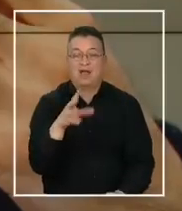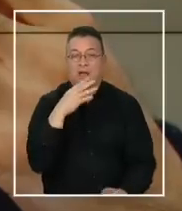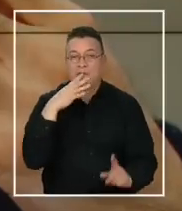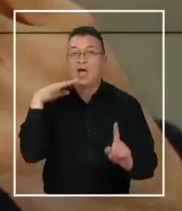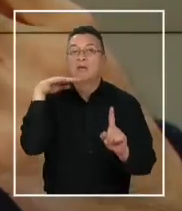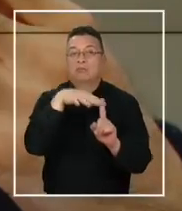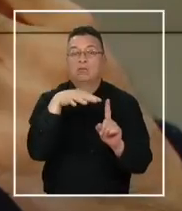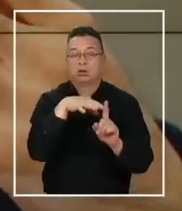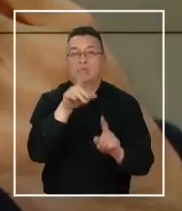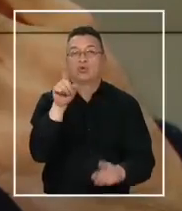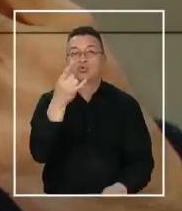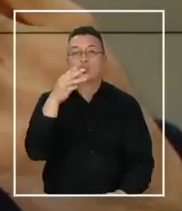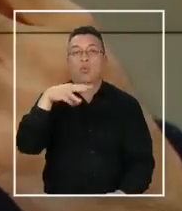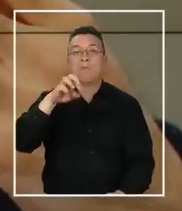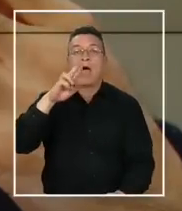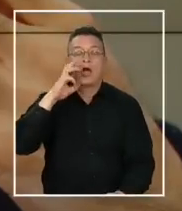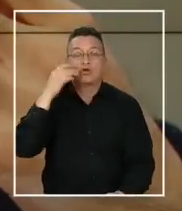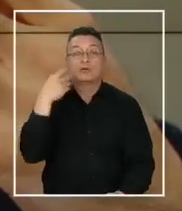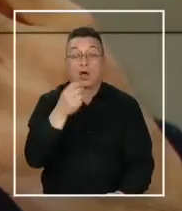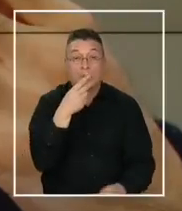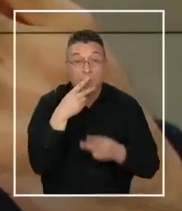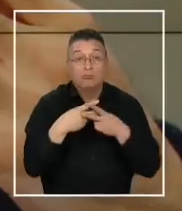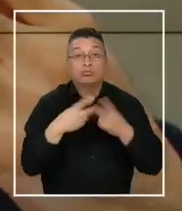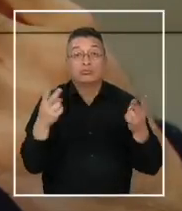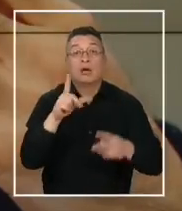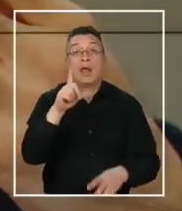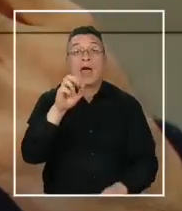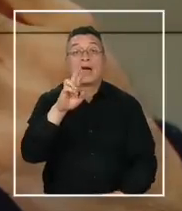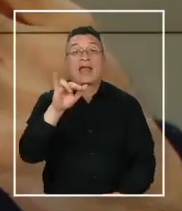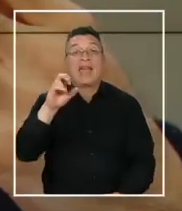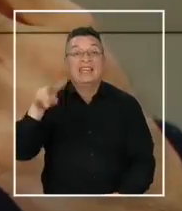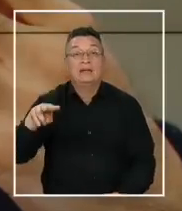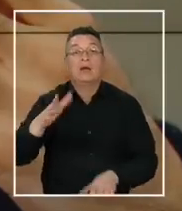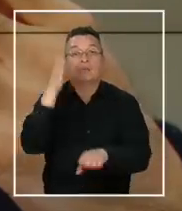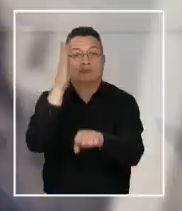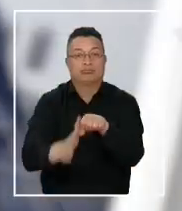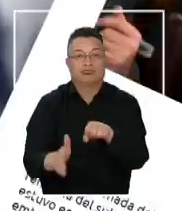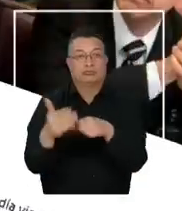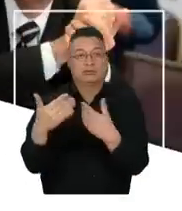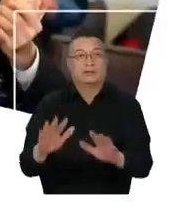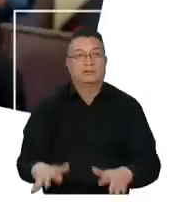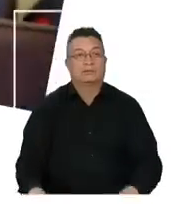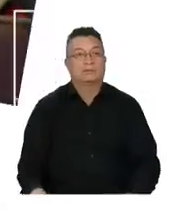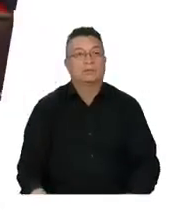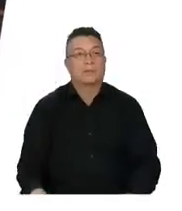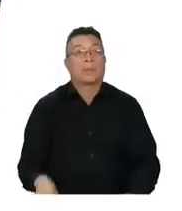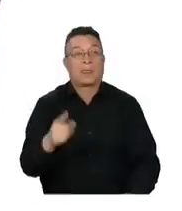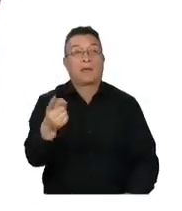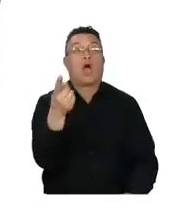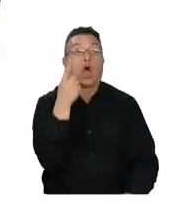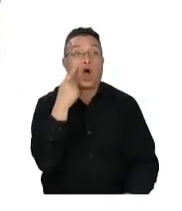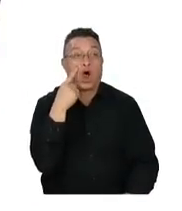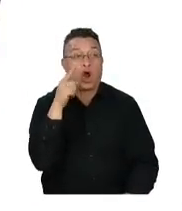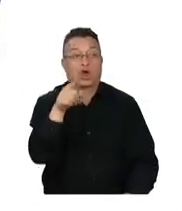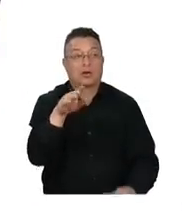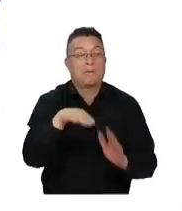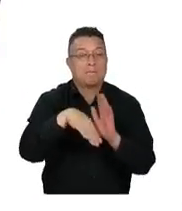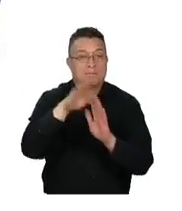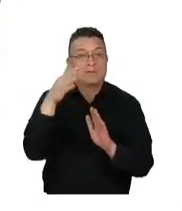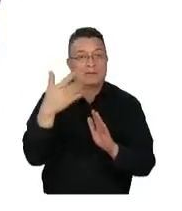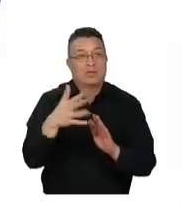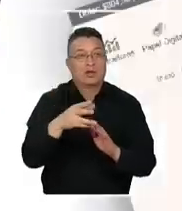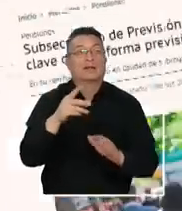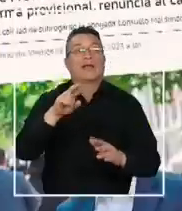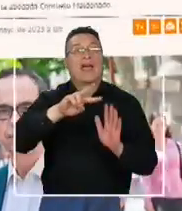criticado que el sumario se había anunciado luego de que Larraín fuera destituido. Aunque era conocido como el hombre clave de la